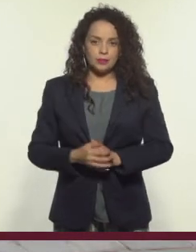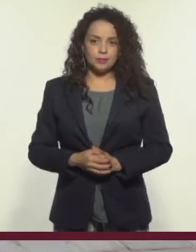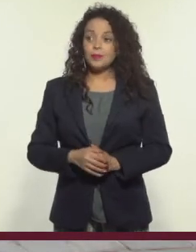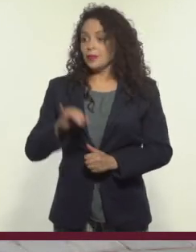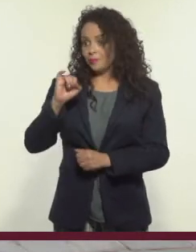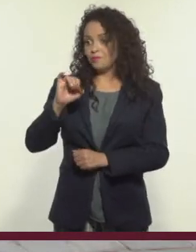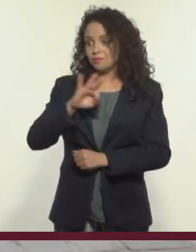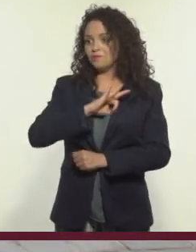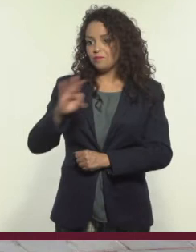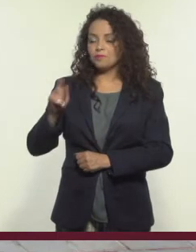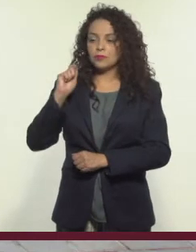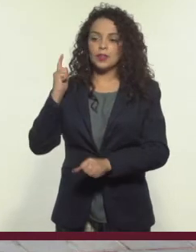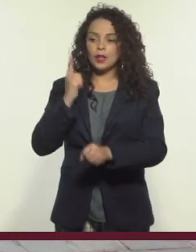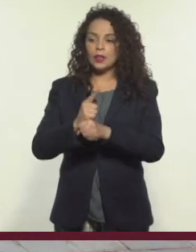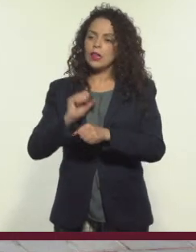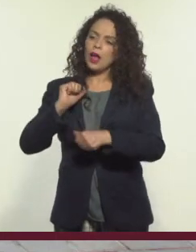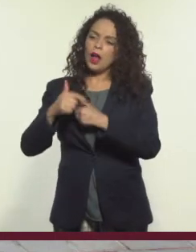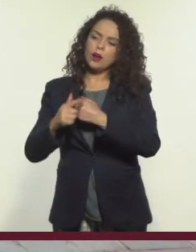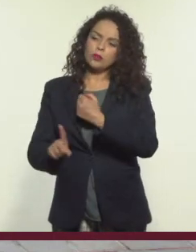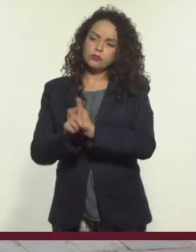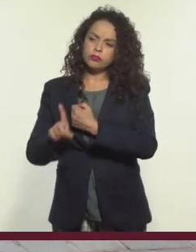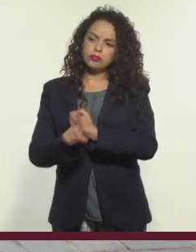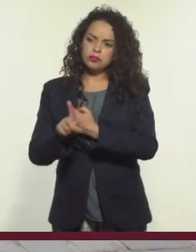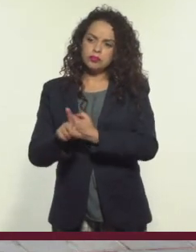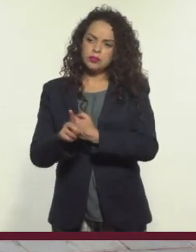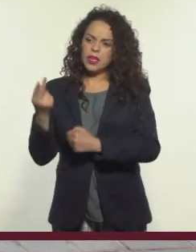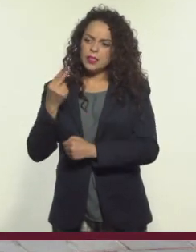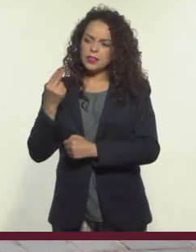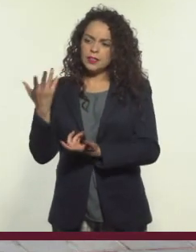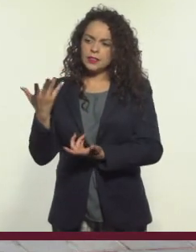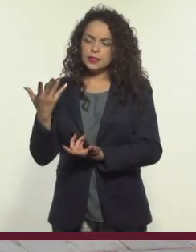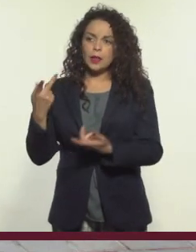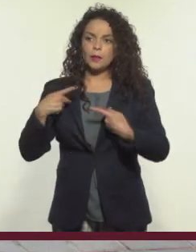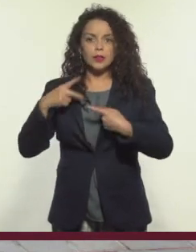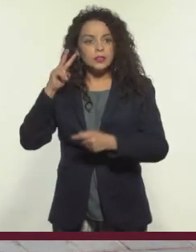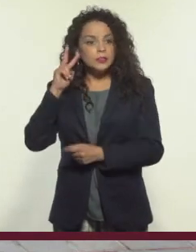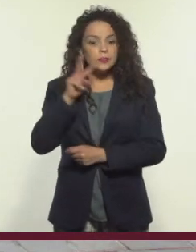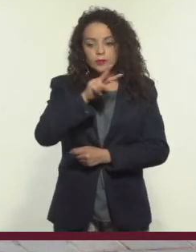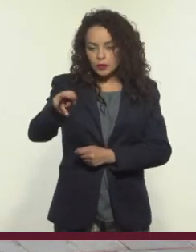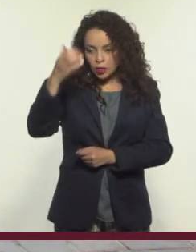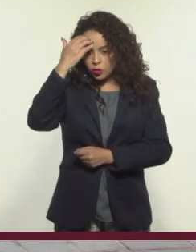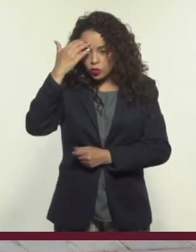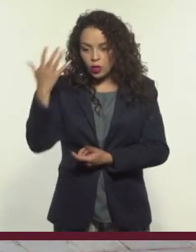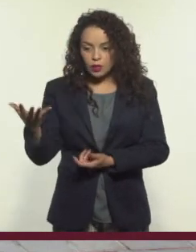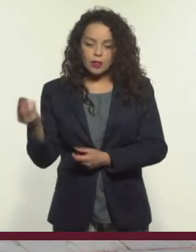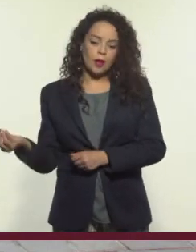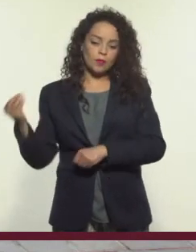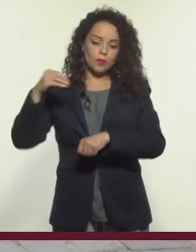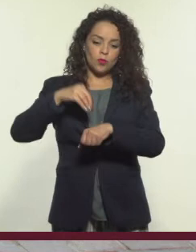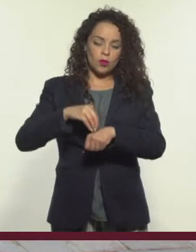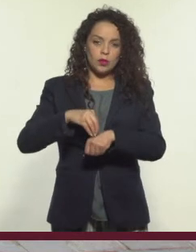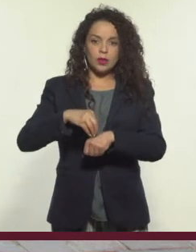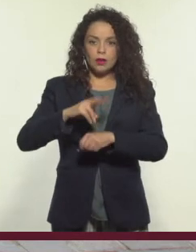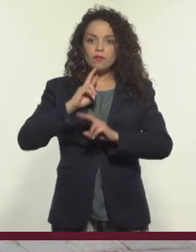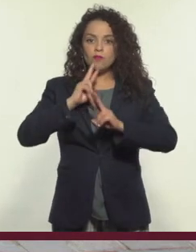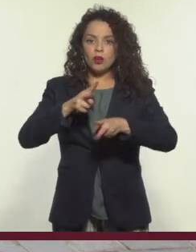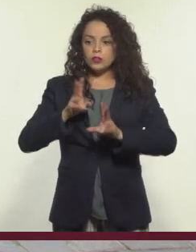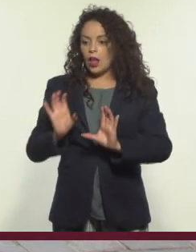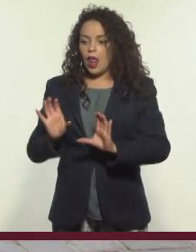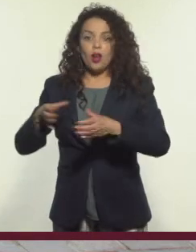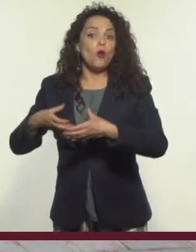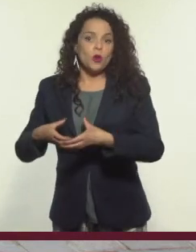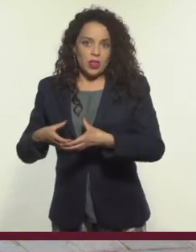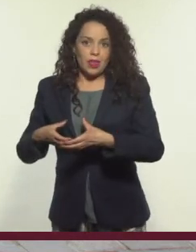Sí, podrían empezar por identificar alguna problemática que necesita ser visibilizada y darle voz a una comunidad.